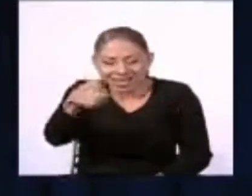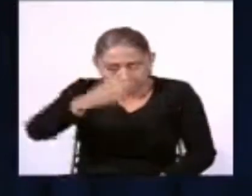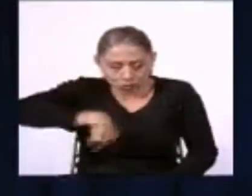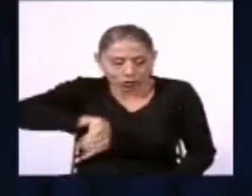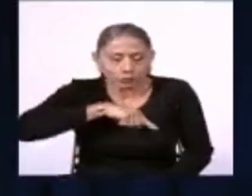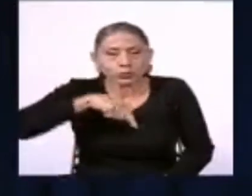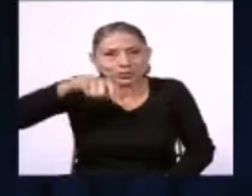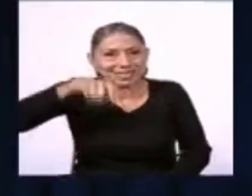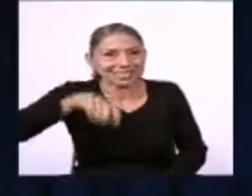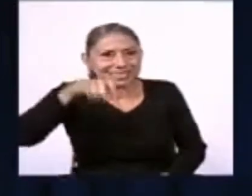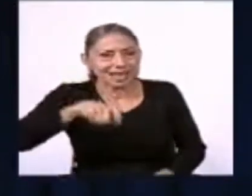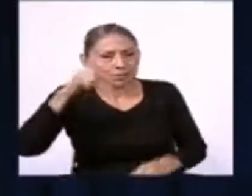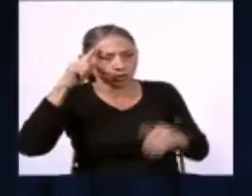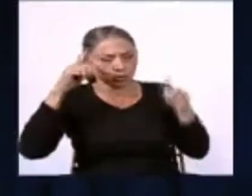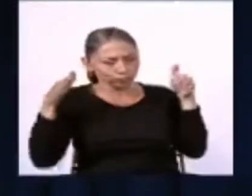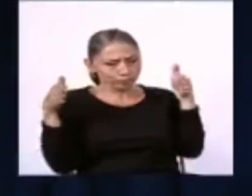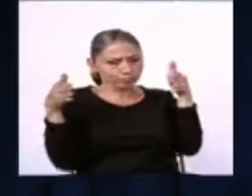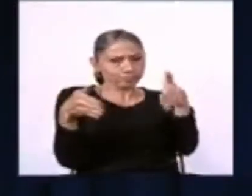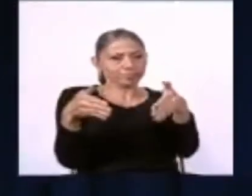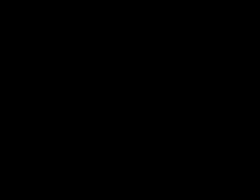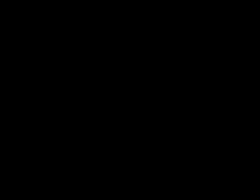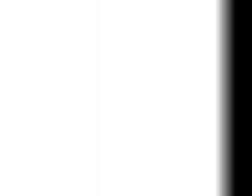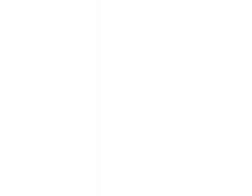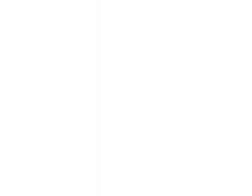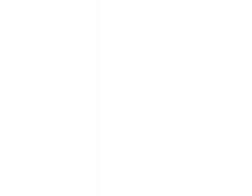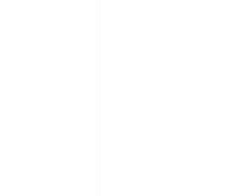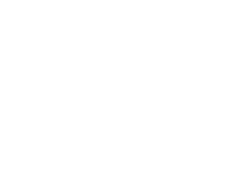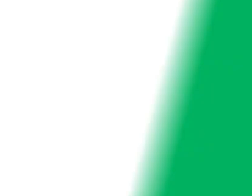necesitamos centrar nuestra atención. ¡Gracias!